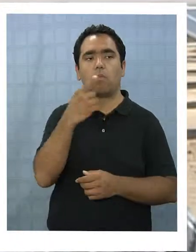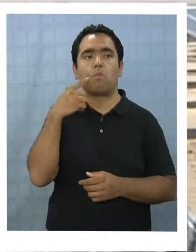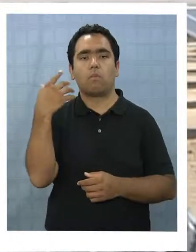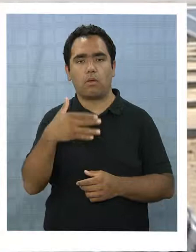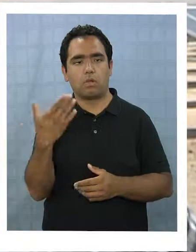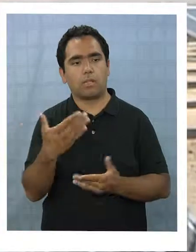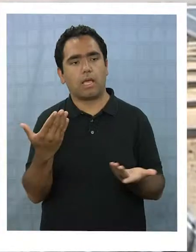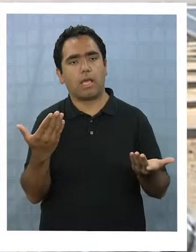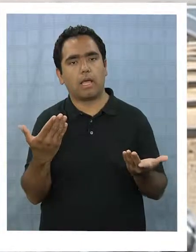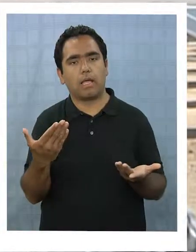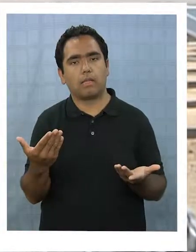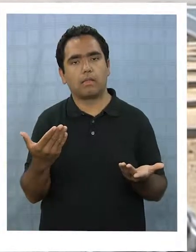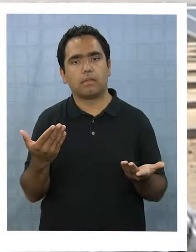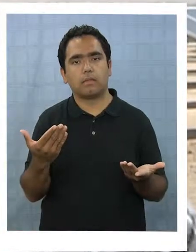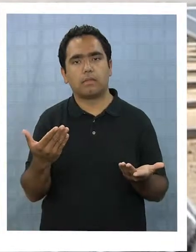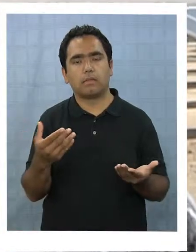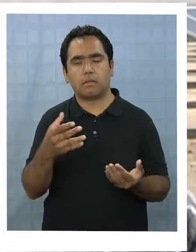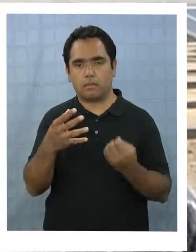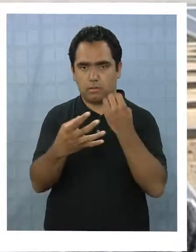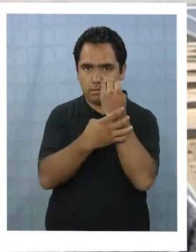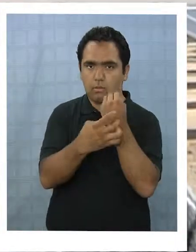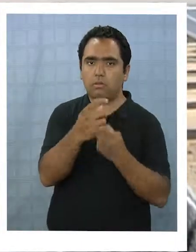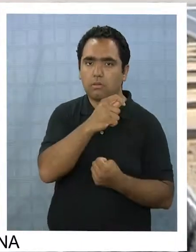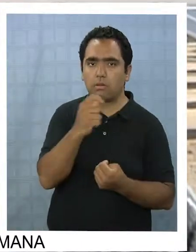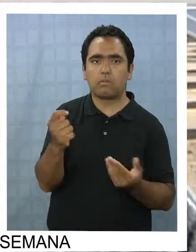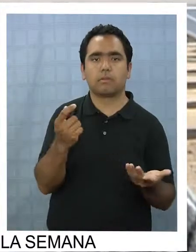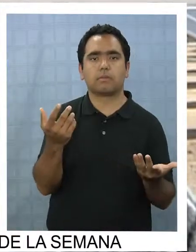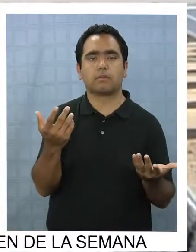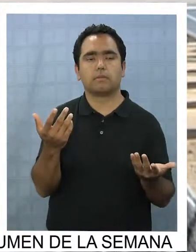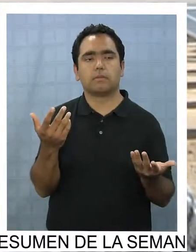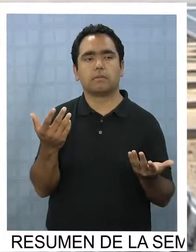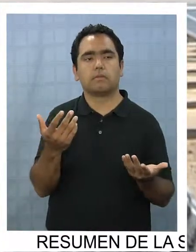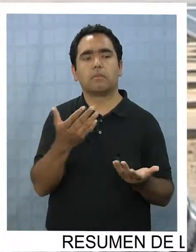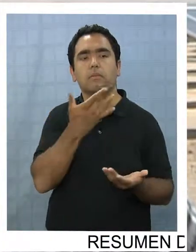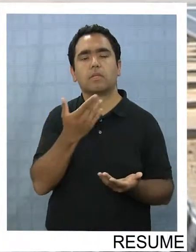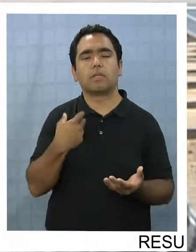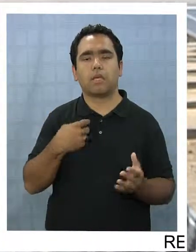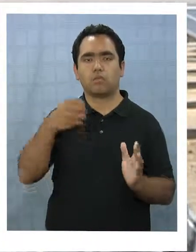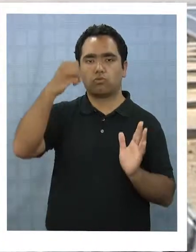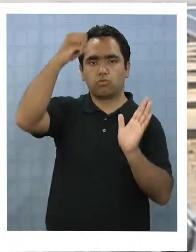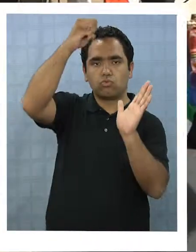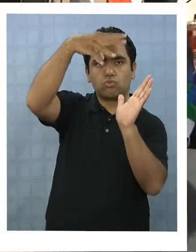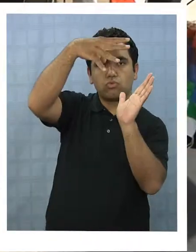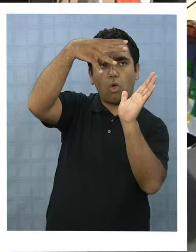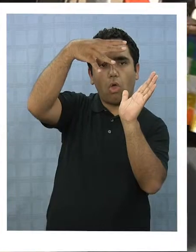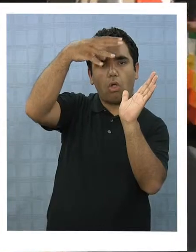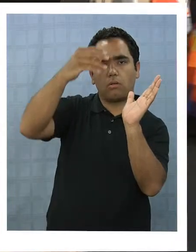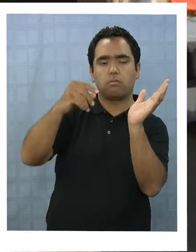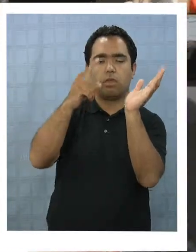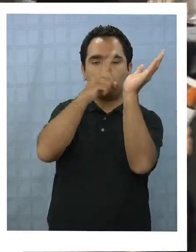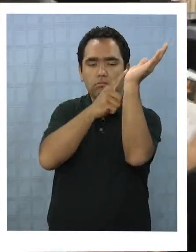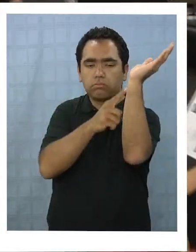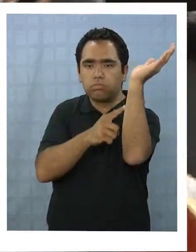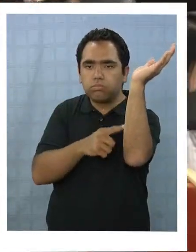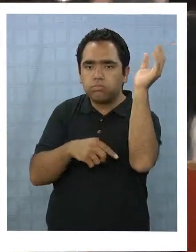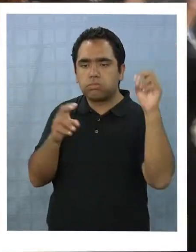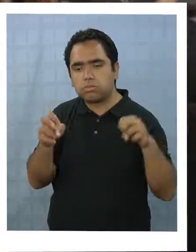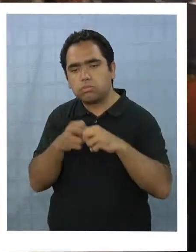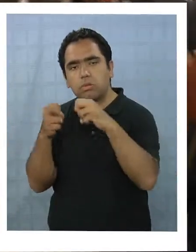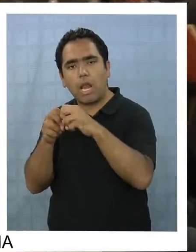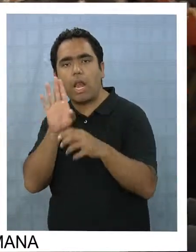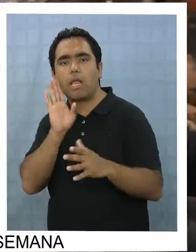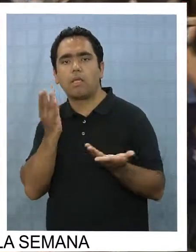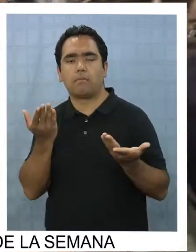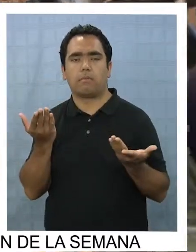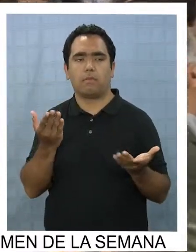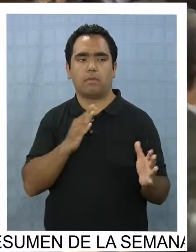para poner esta región, porque aprovechar la energía del sol, es renovable, limpia. Importante en estos